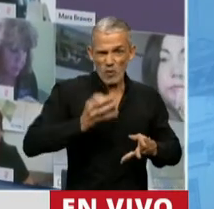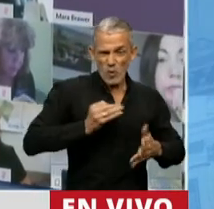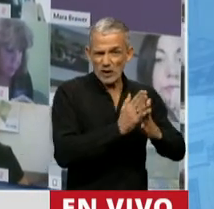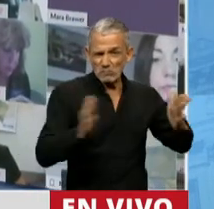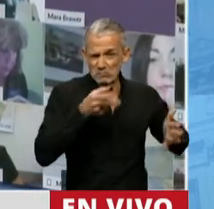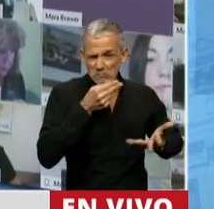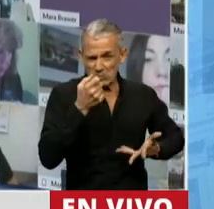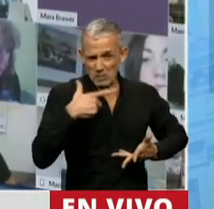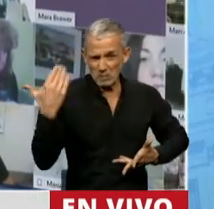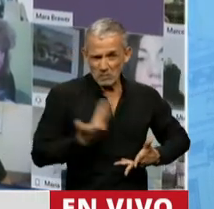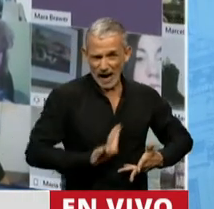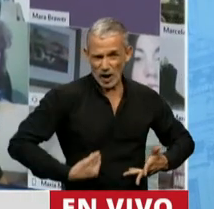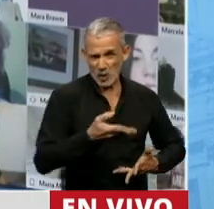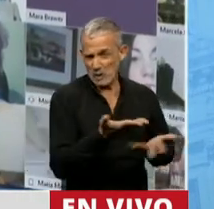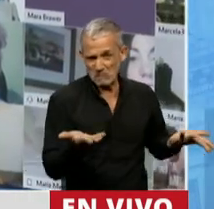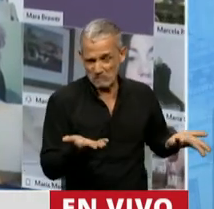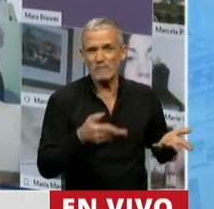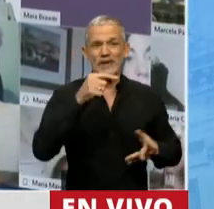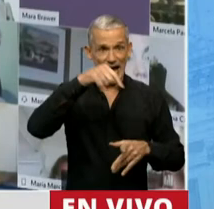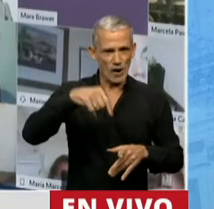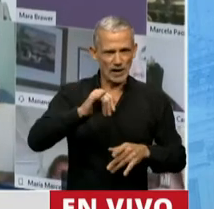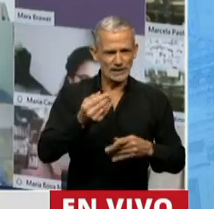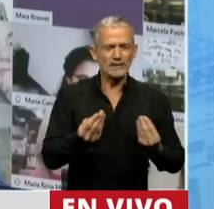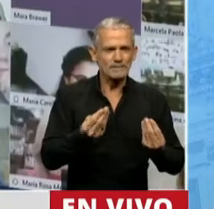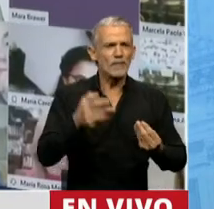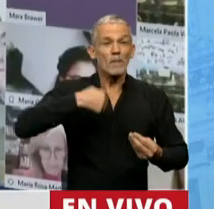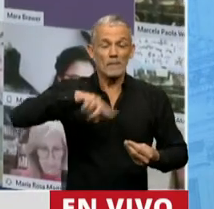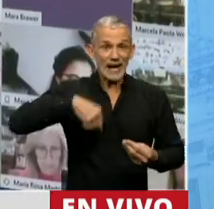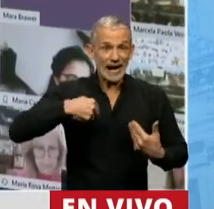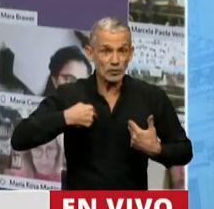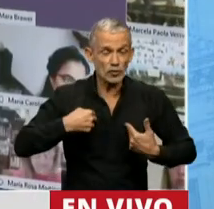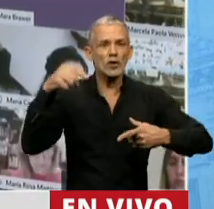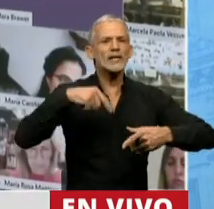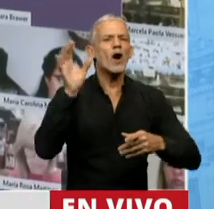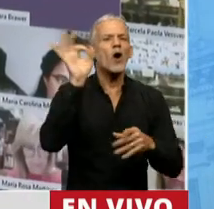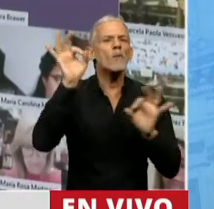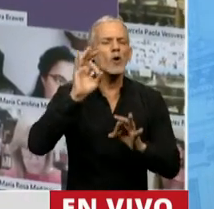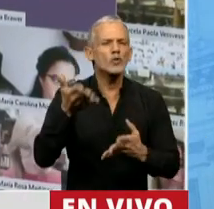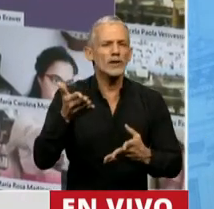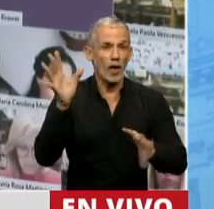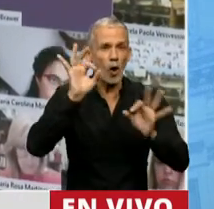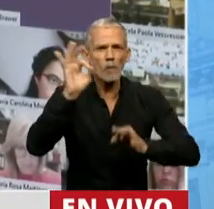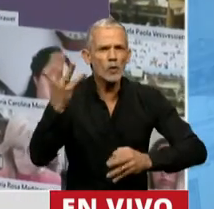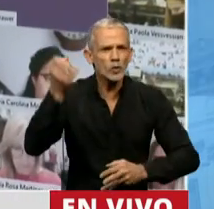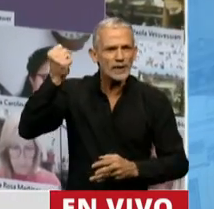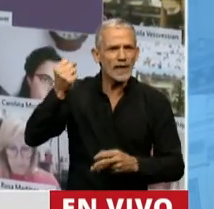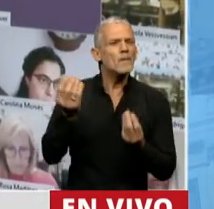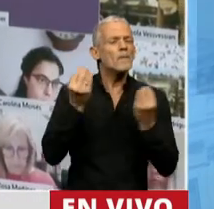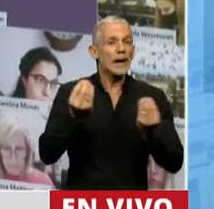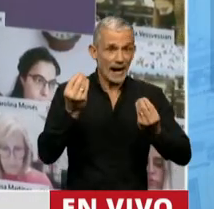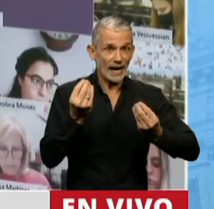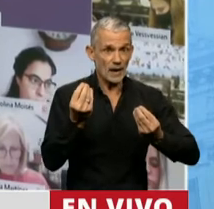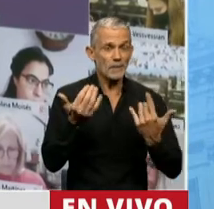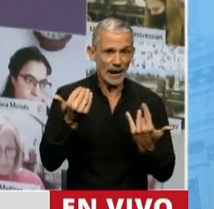durante la gestión de Mauricio Macri. Señor Presidente, para nosotros esta es una oportunidad, una oportunidad más para